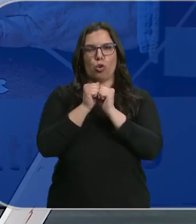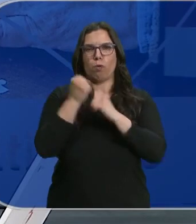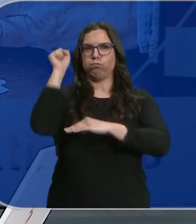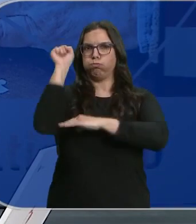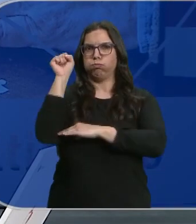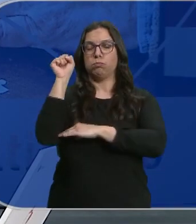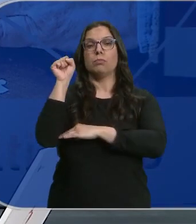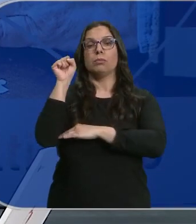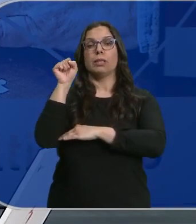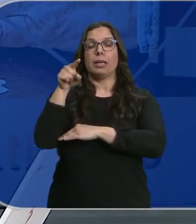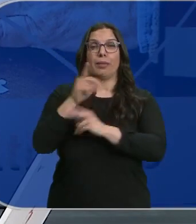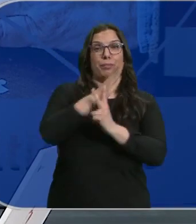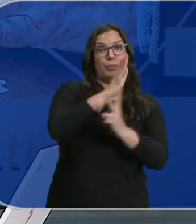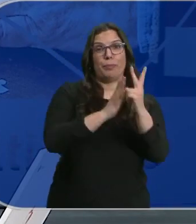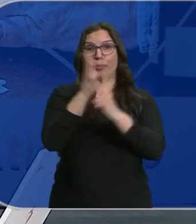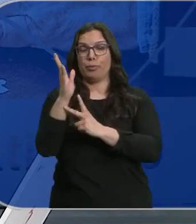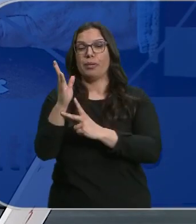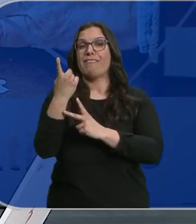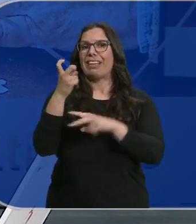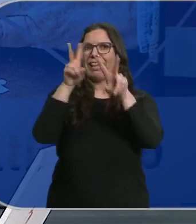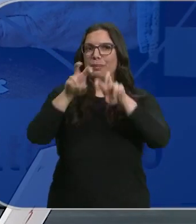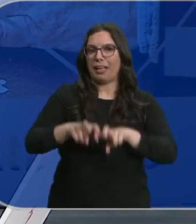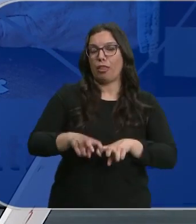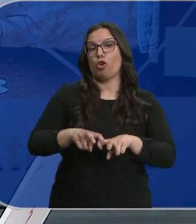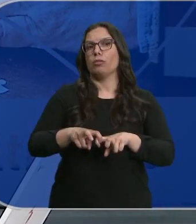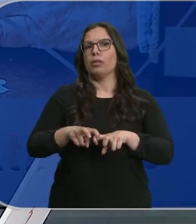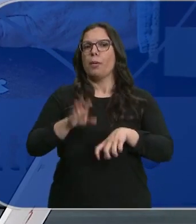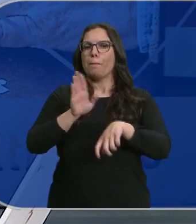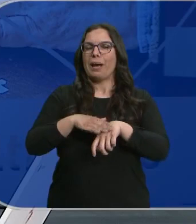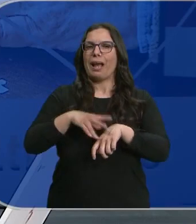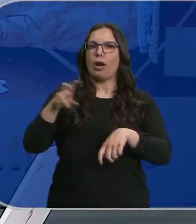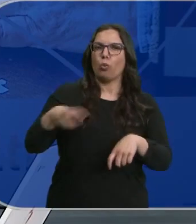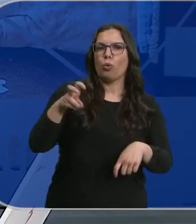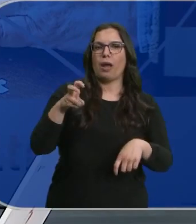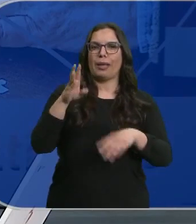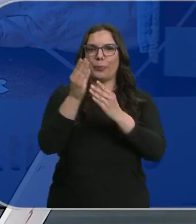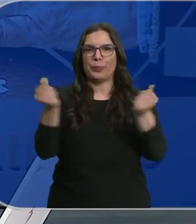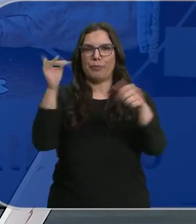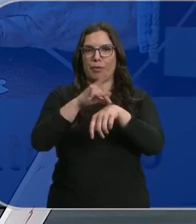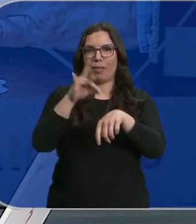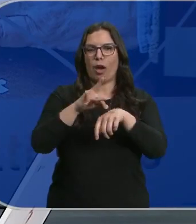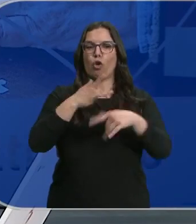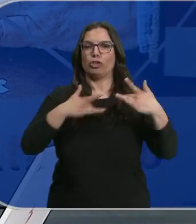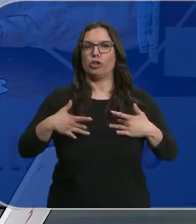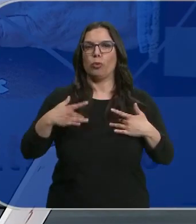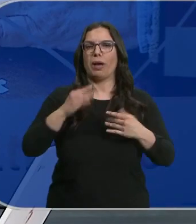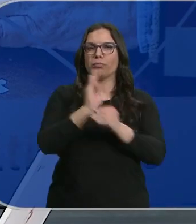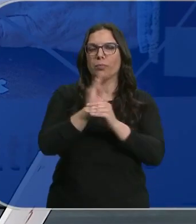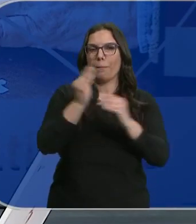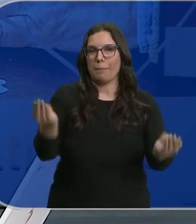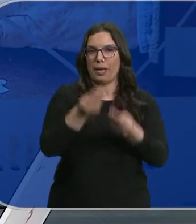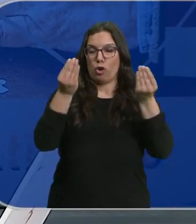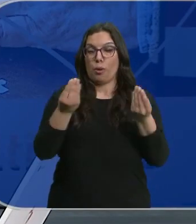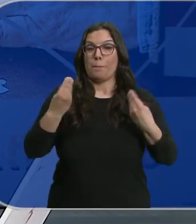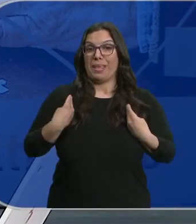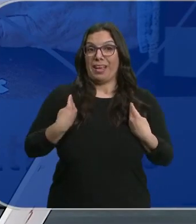no tiene cura y que requiere de investigación para conocer sus orígenes y poder tratar de manera más eficaz sus síntomas. Convivir con el Parkinson